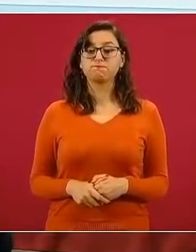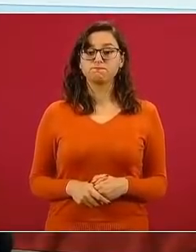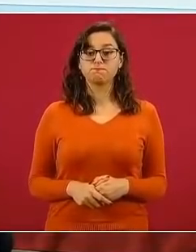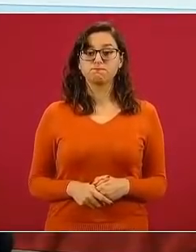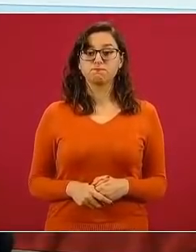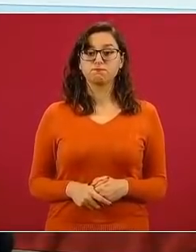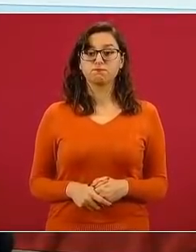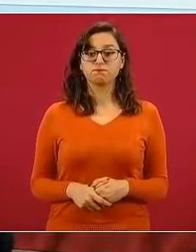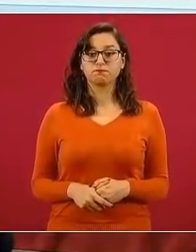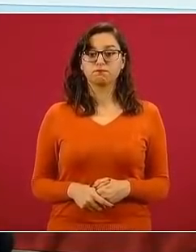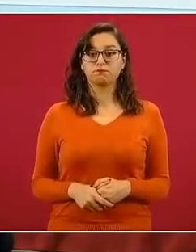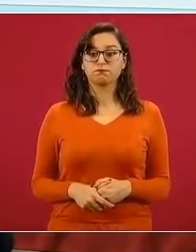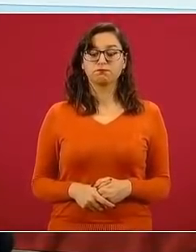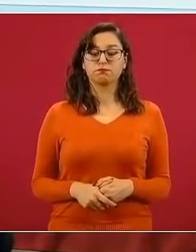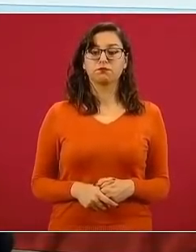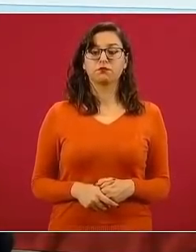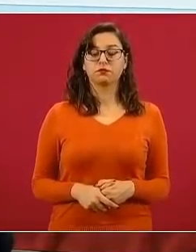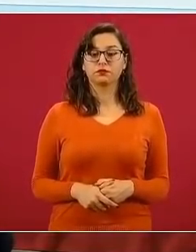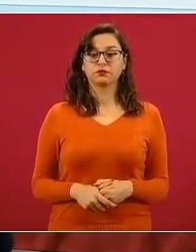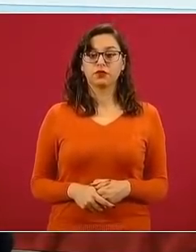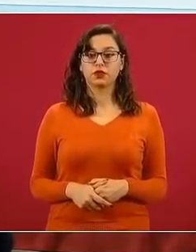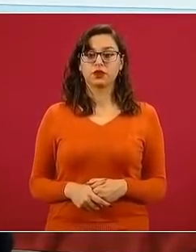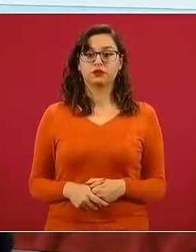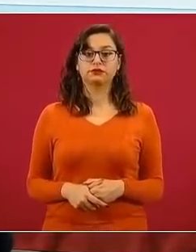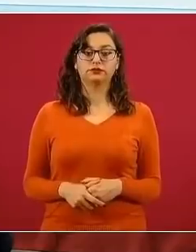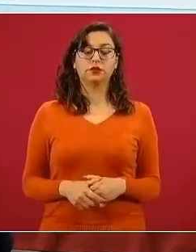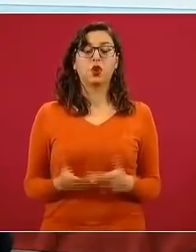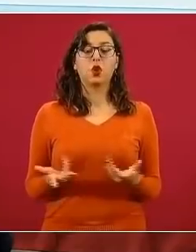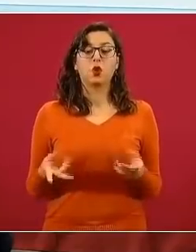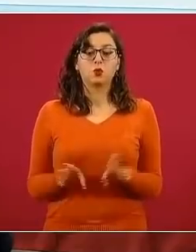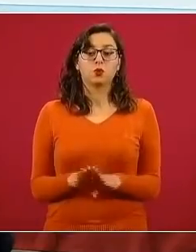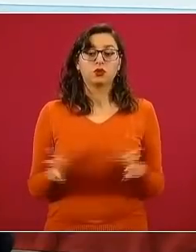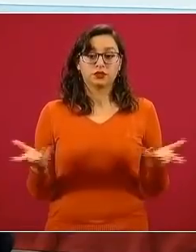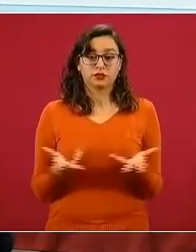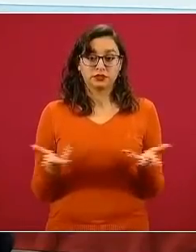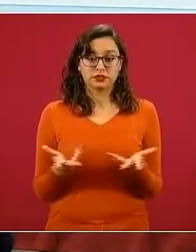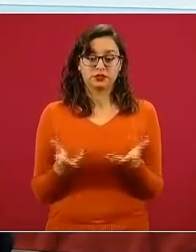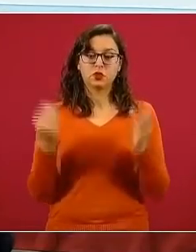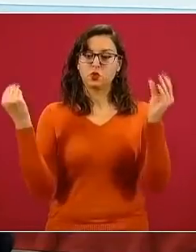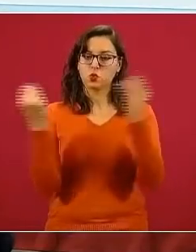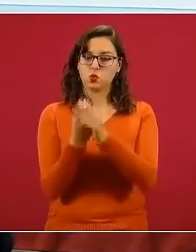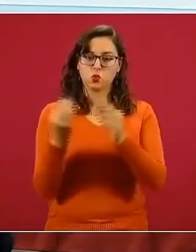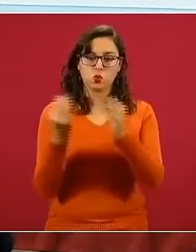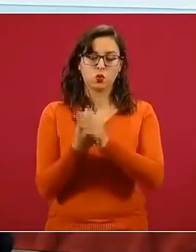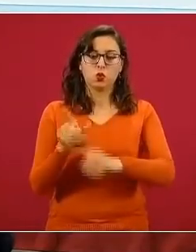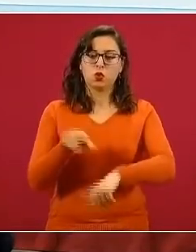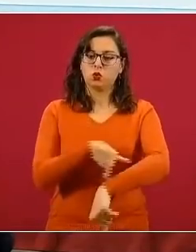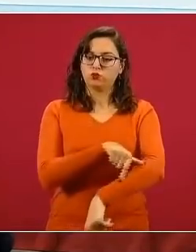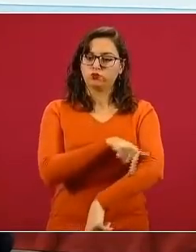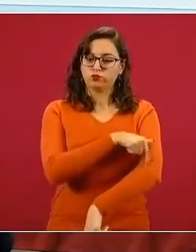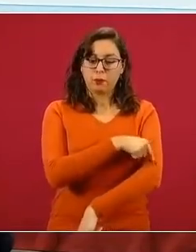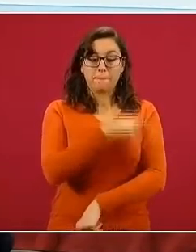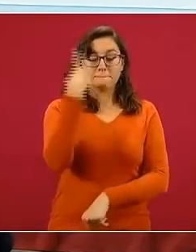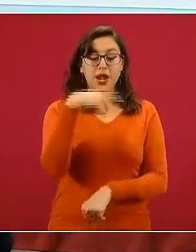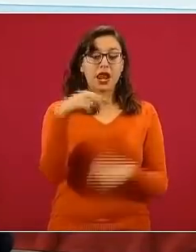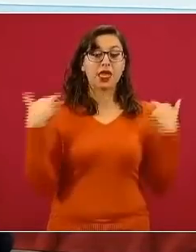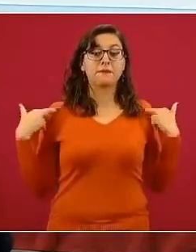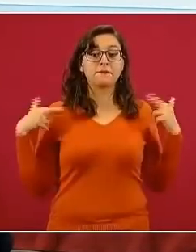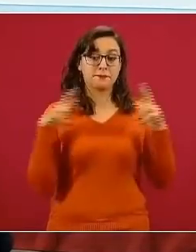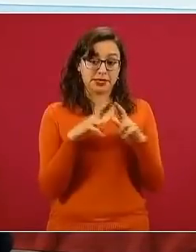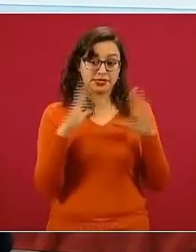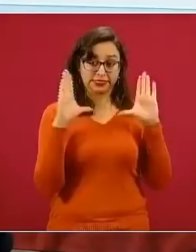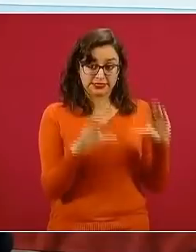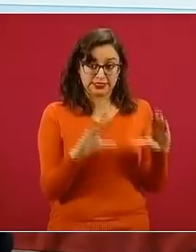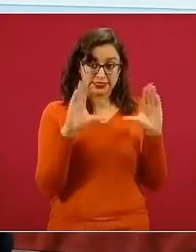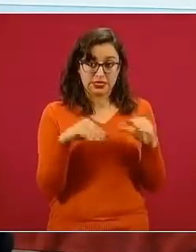Entonces, para esto una de las cosas que se ha hecho es generar un diplomado muy detallado a los docentes para vida